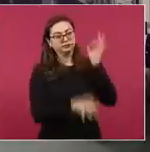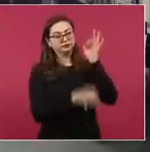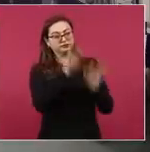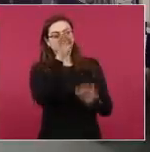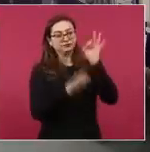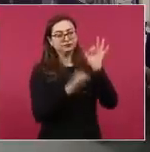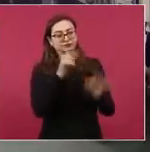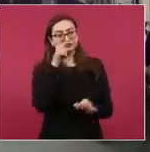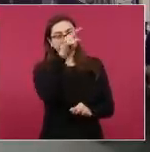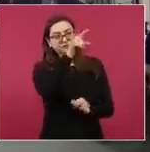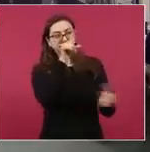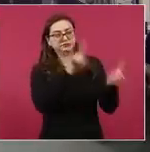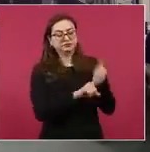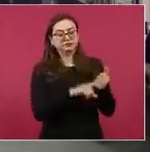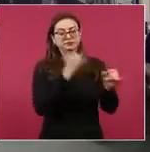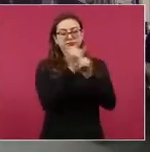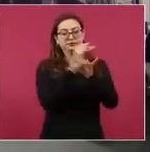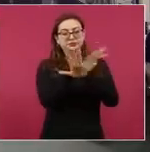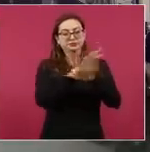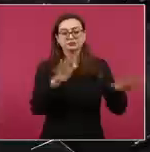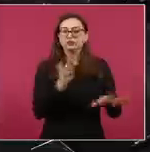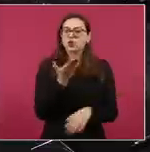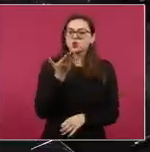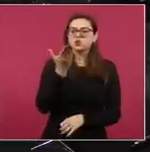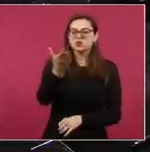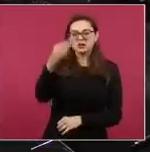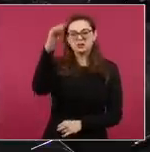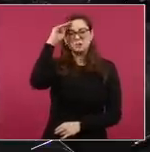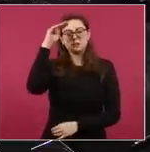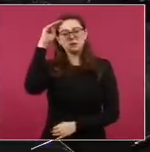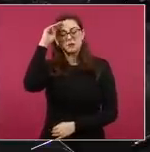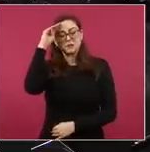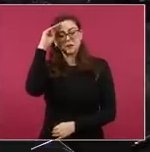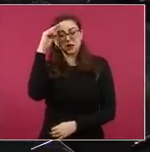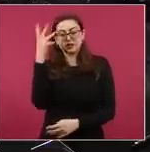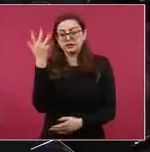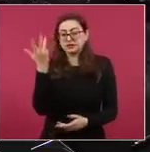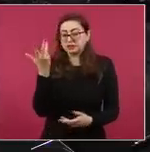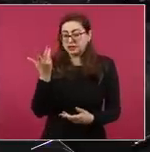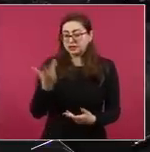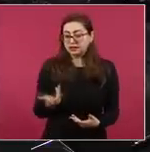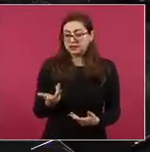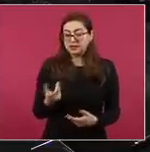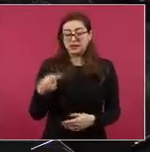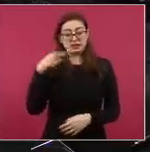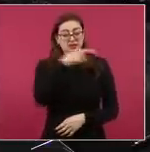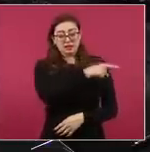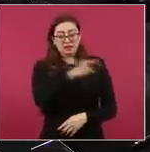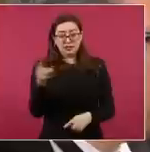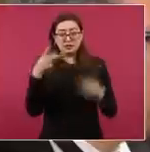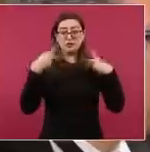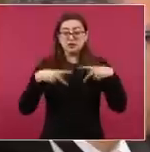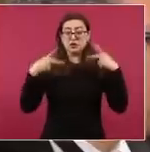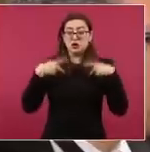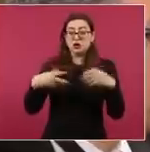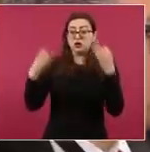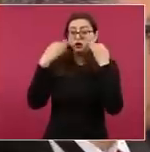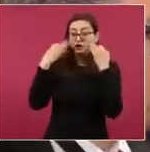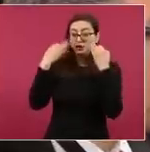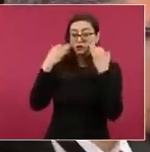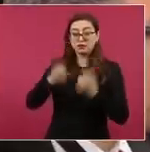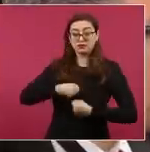este proceso en Estados Unidos, ¿usted consideraría que sí son fiables los testimonios que dan los propios